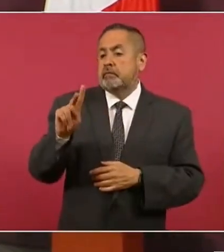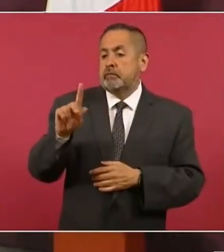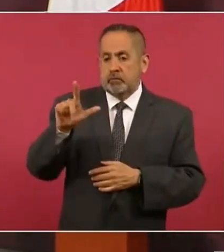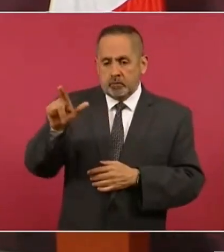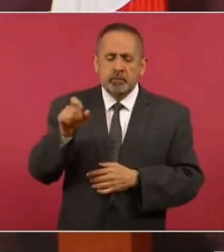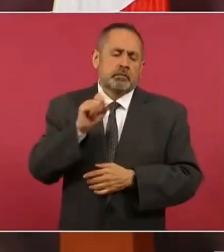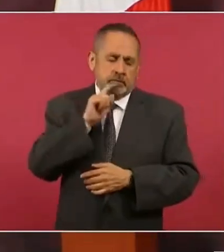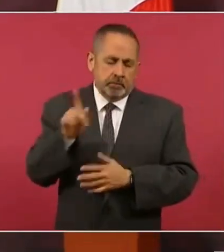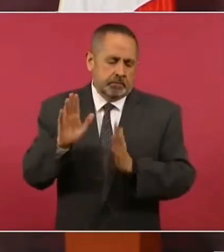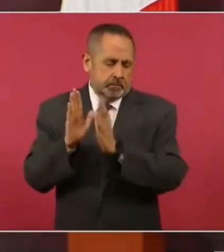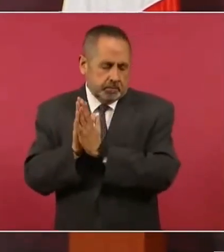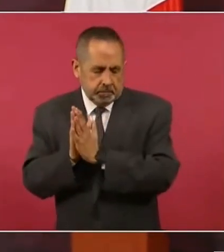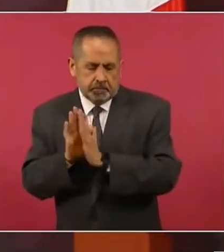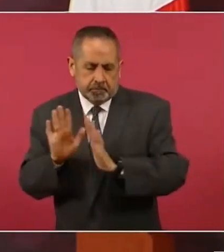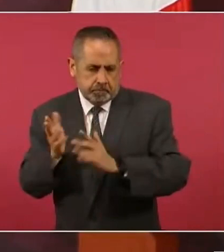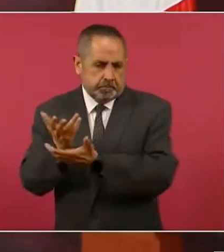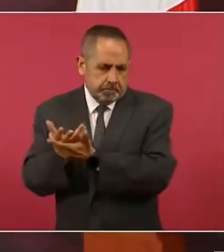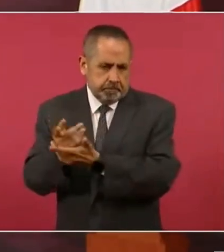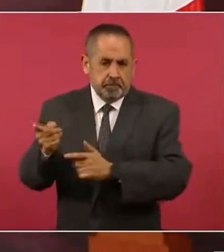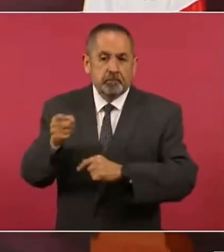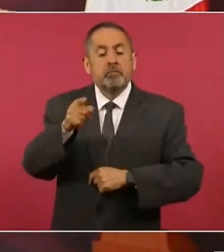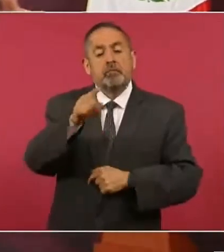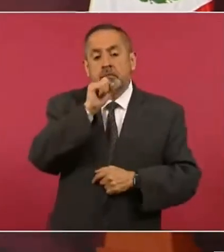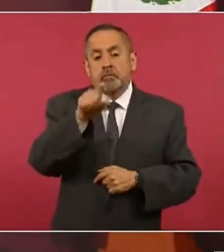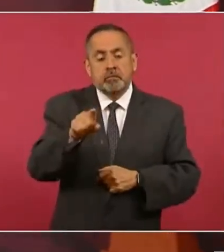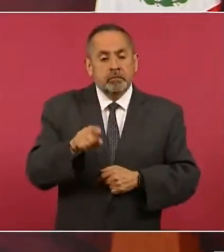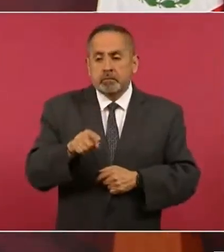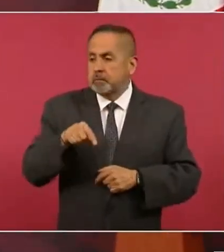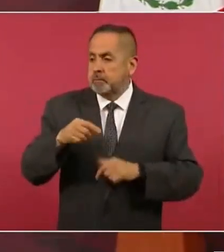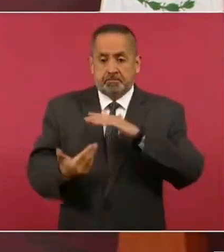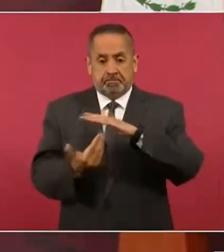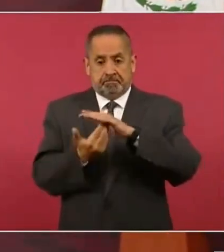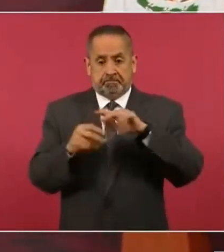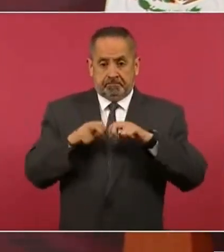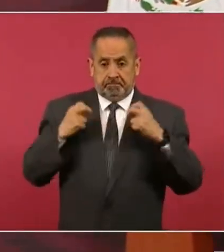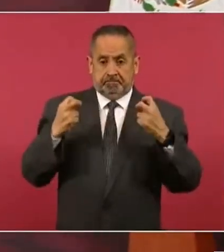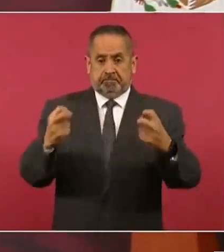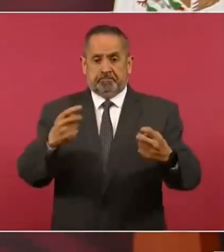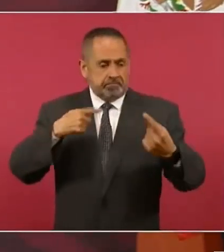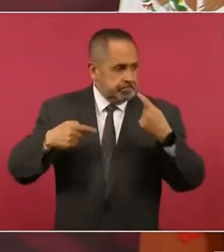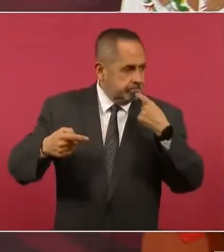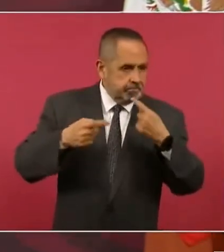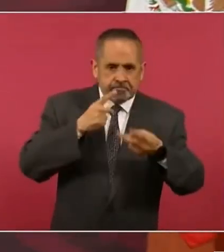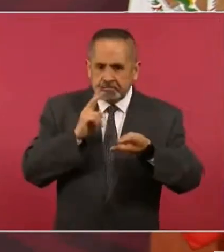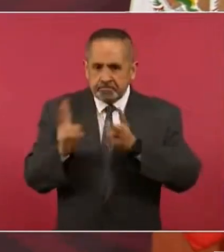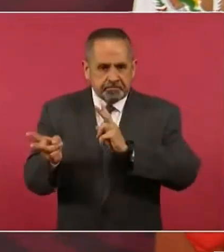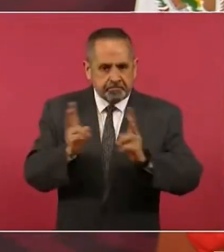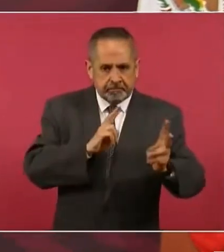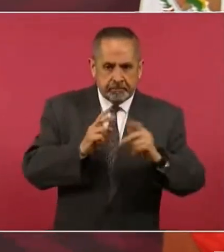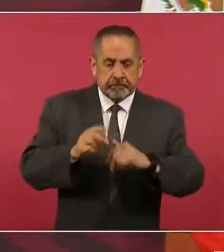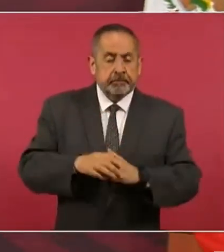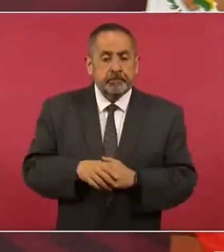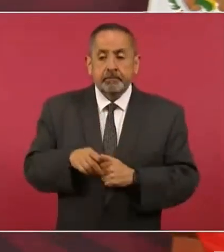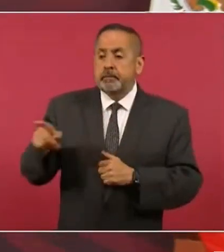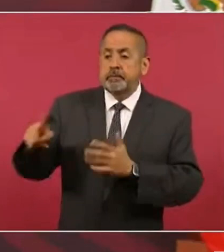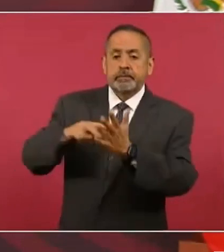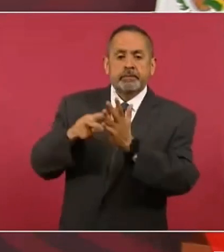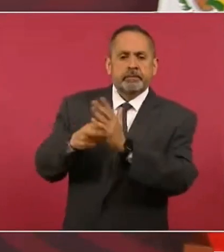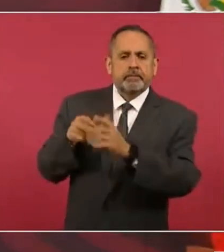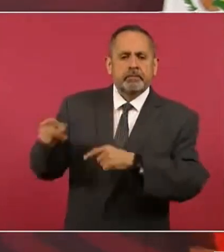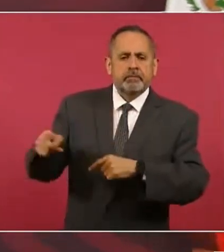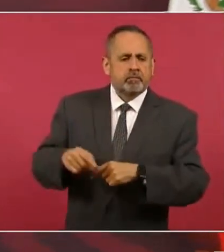también ya falleció, entonces estábamos en la mesa y me dice el ingeniero Cerur,